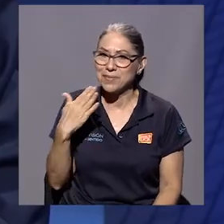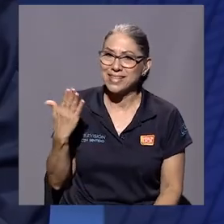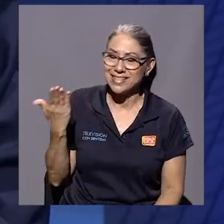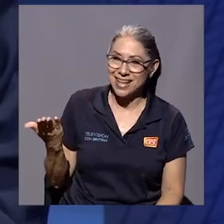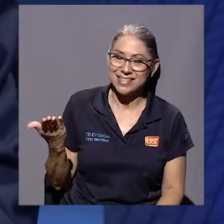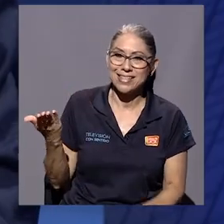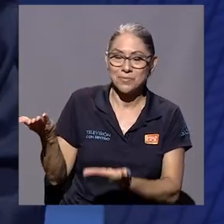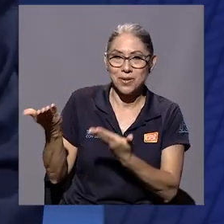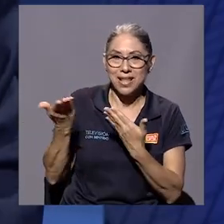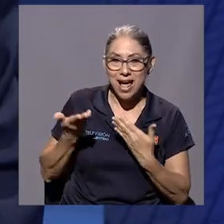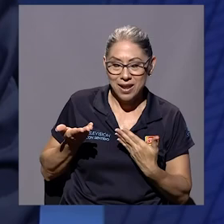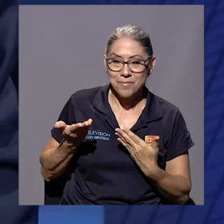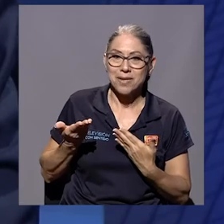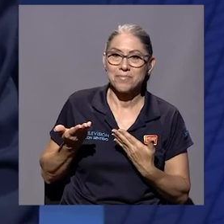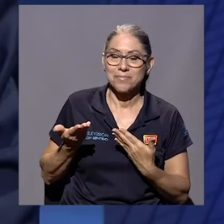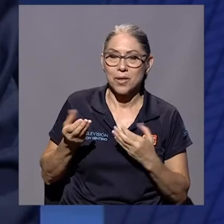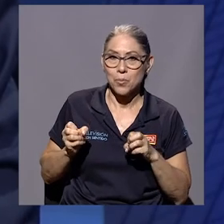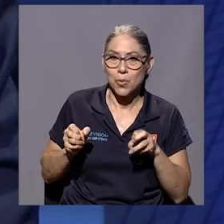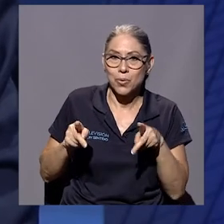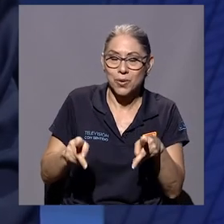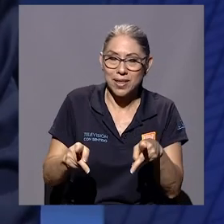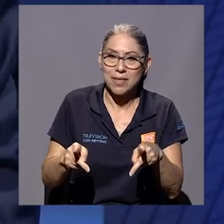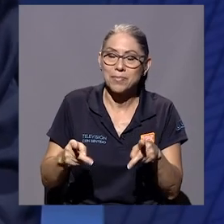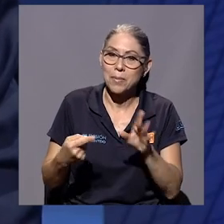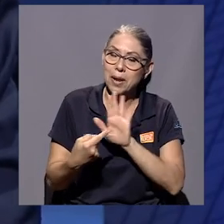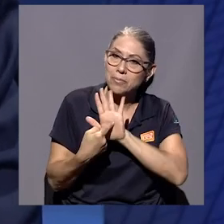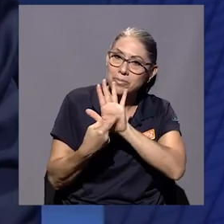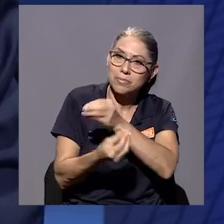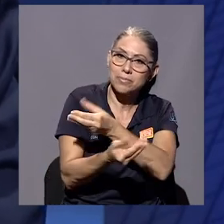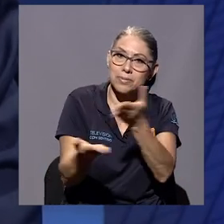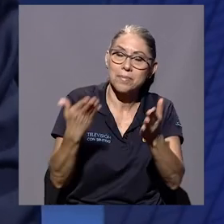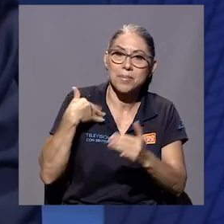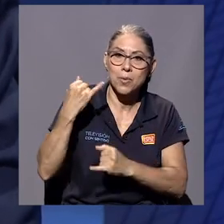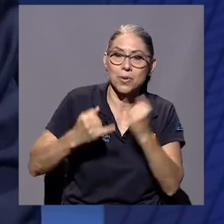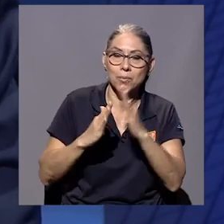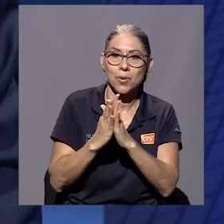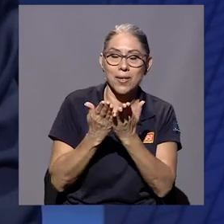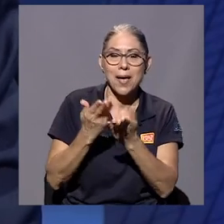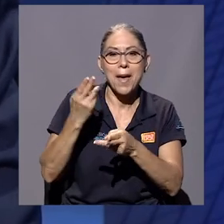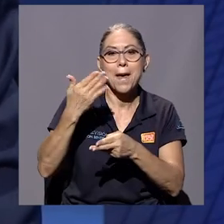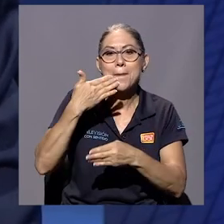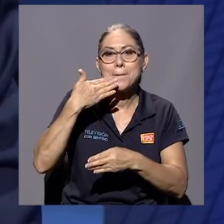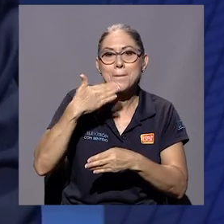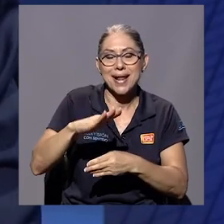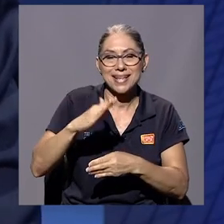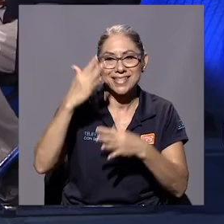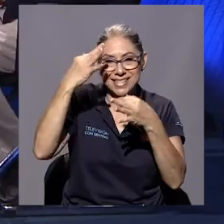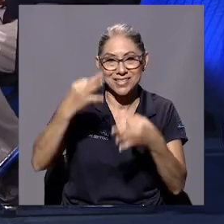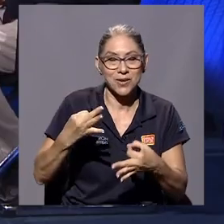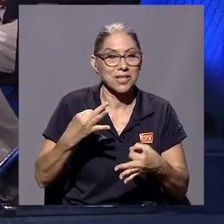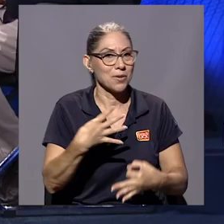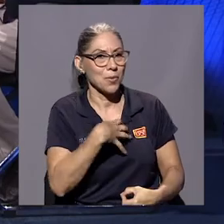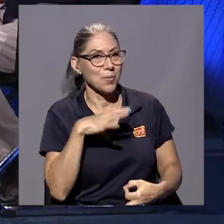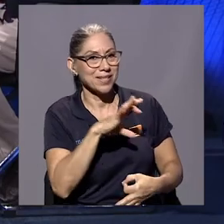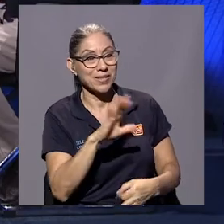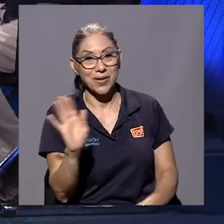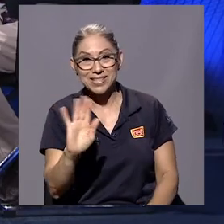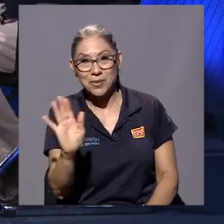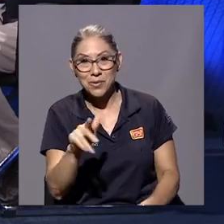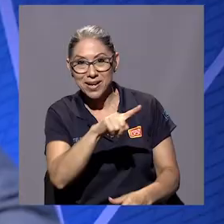gracias por darme a dar a conocer. A mi último trabajo de malas decisiones. Muy merecido, muy merecido.